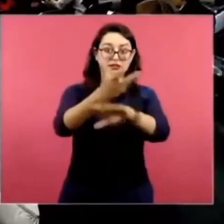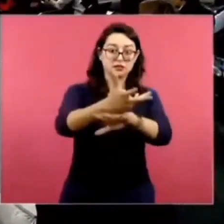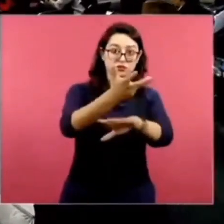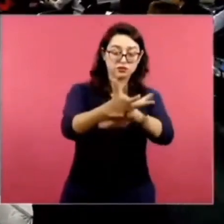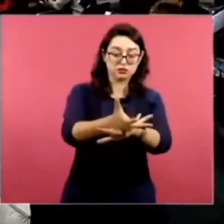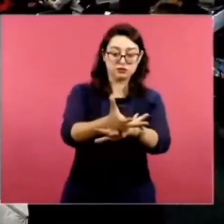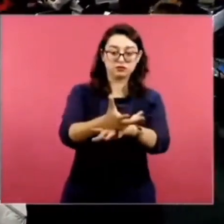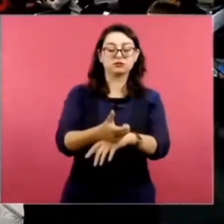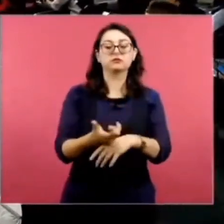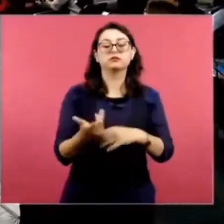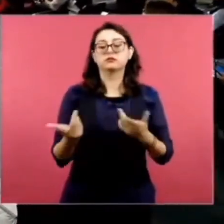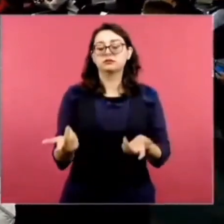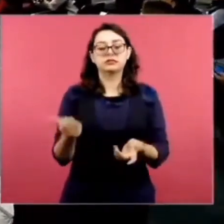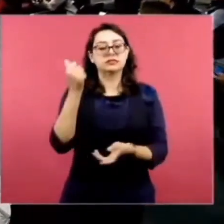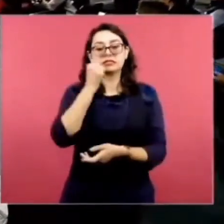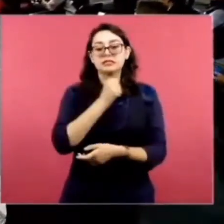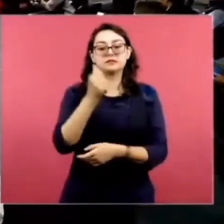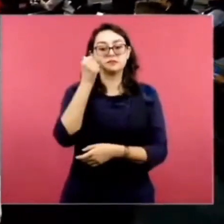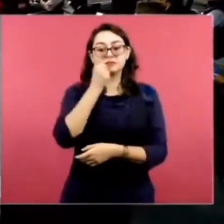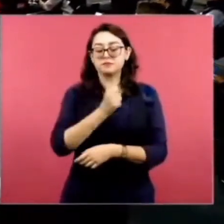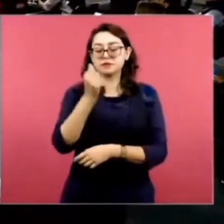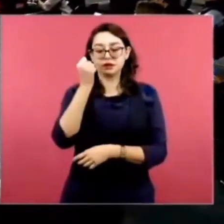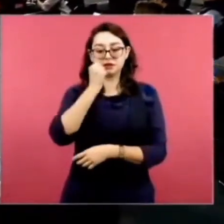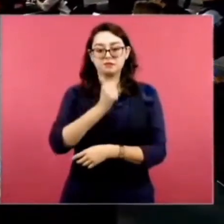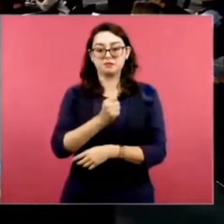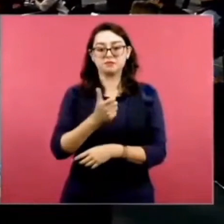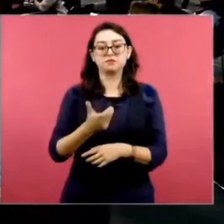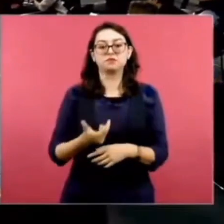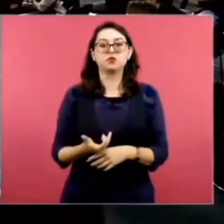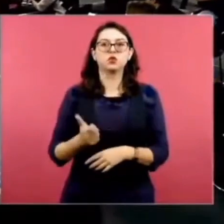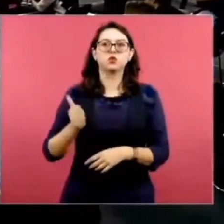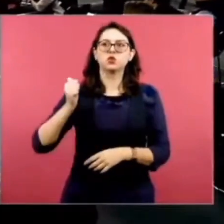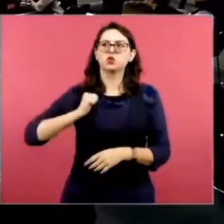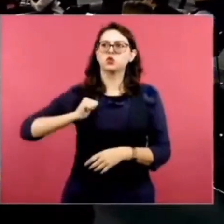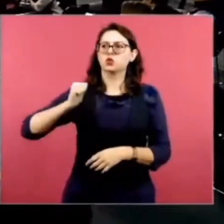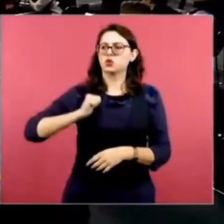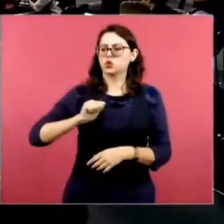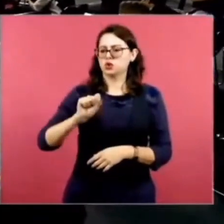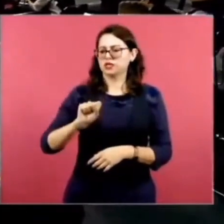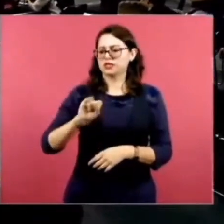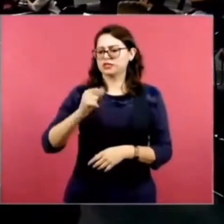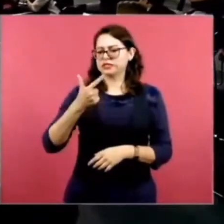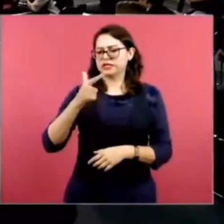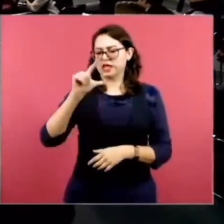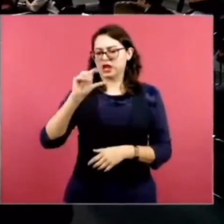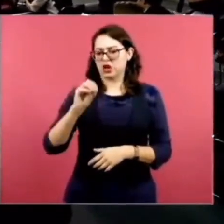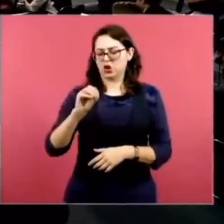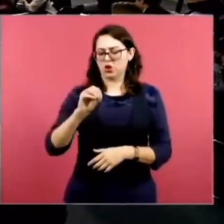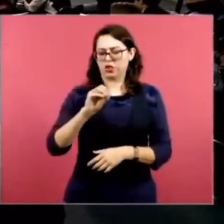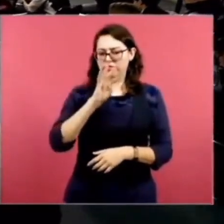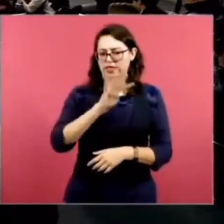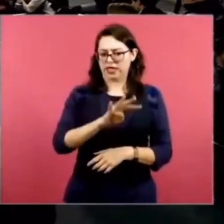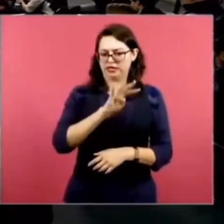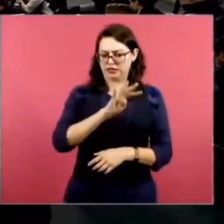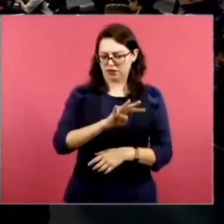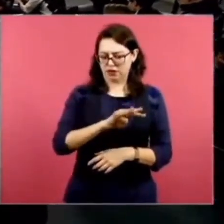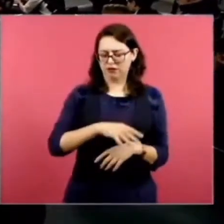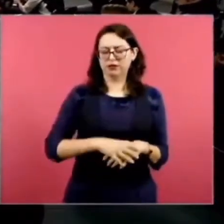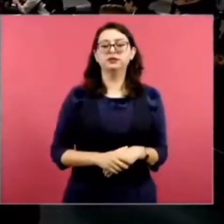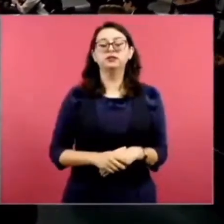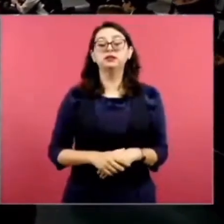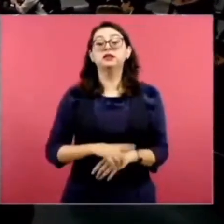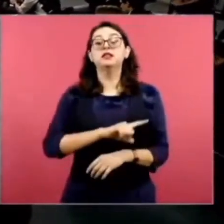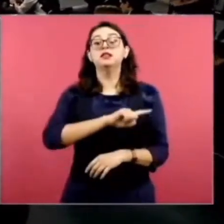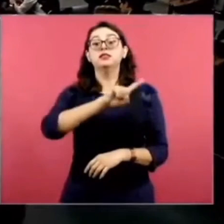México. Había un ferrocarril, eso en el siglo XIX. Luego los